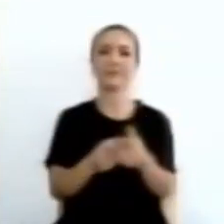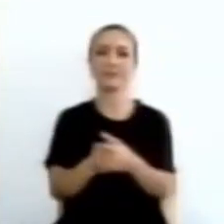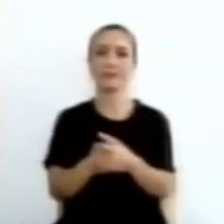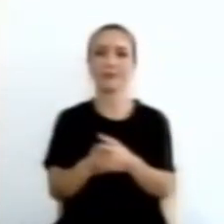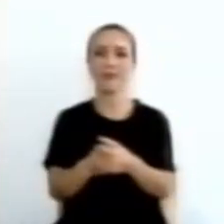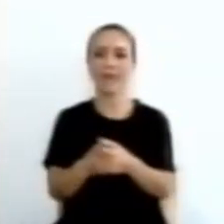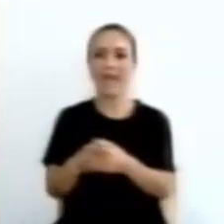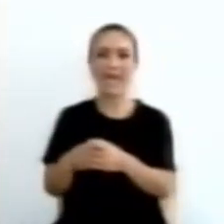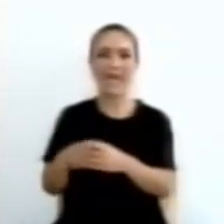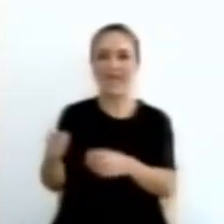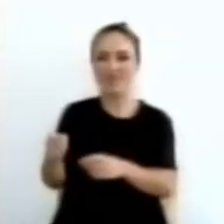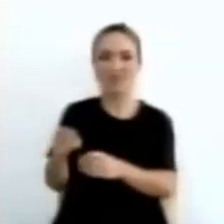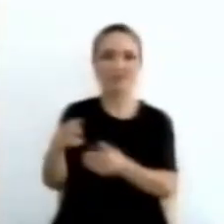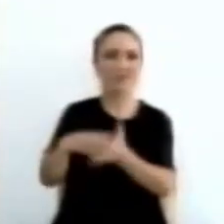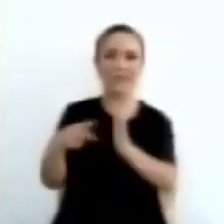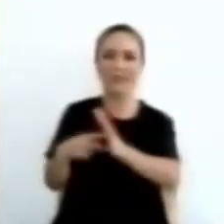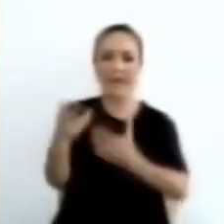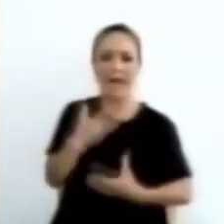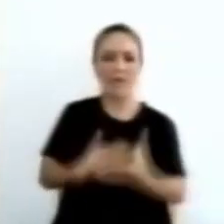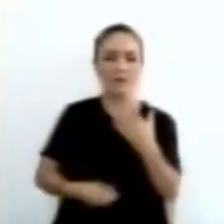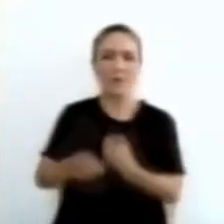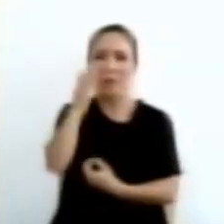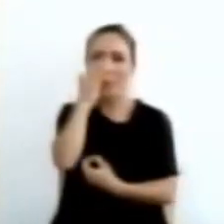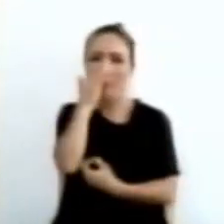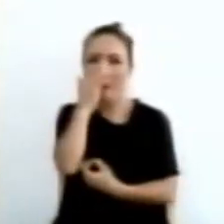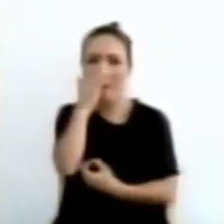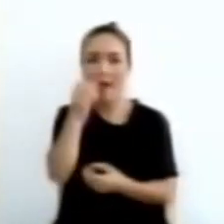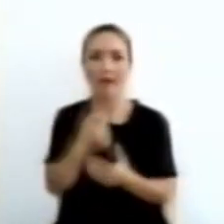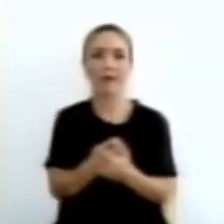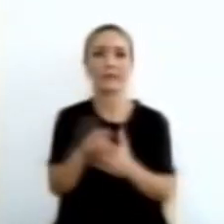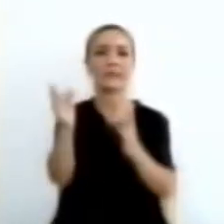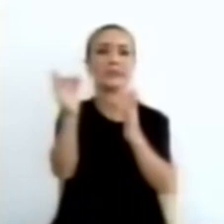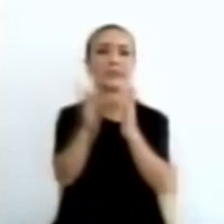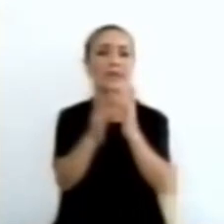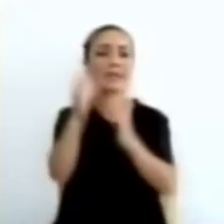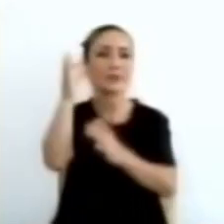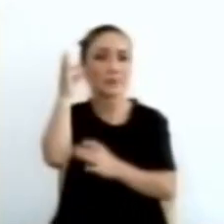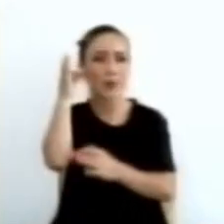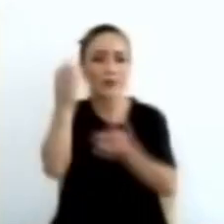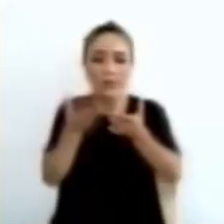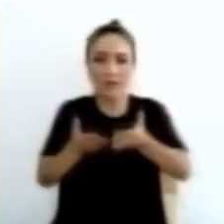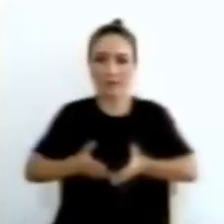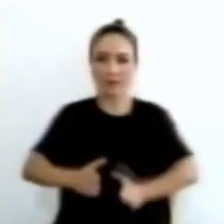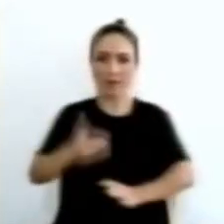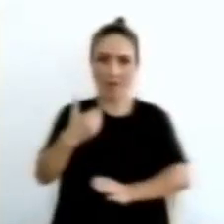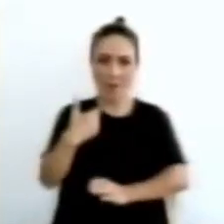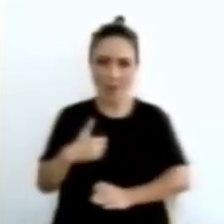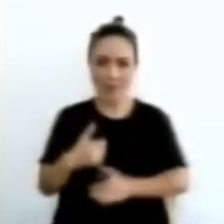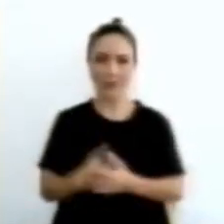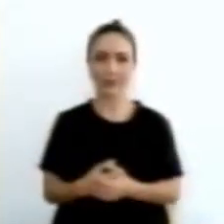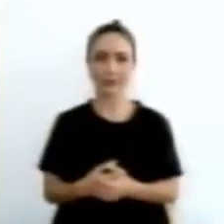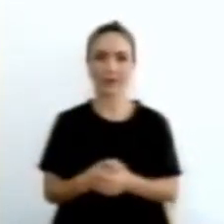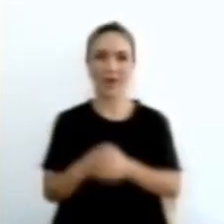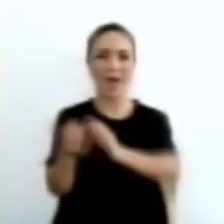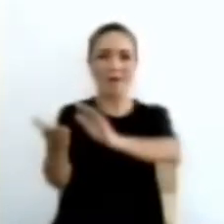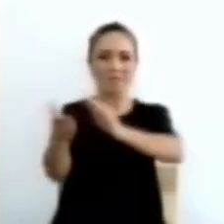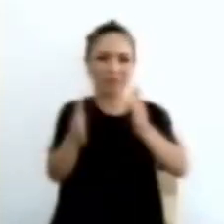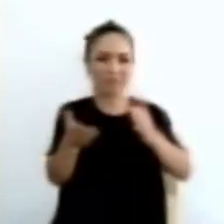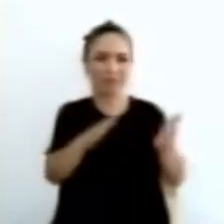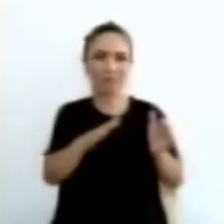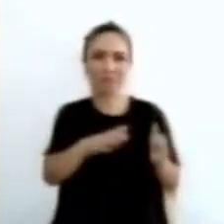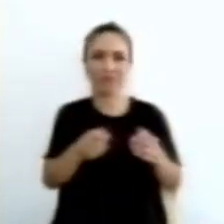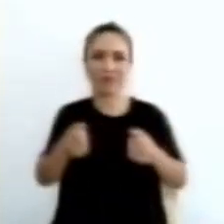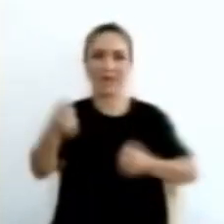sufrimiento en madres, esposas, hijos, muertes en